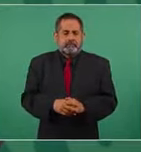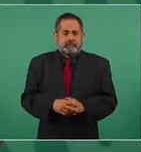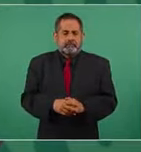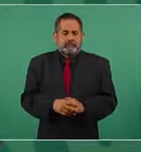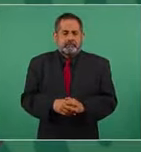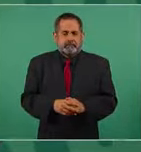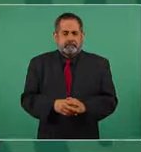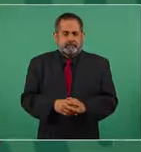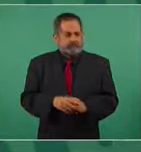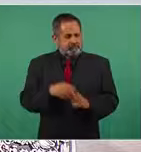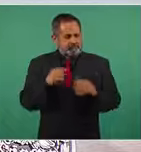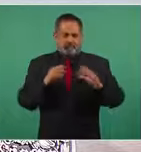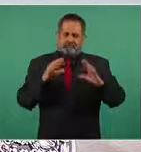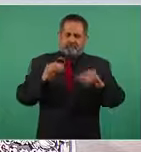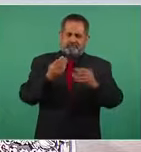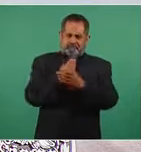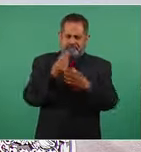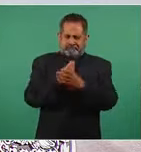una lección